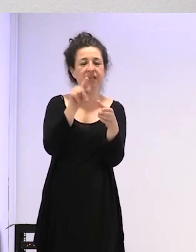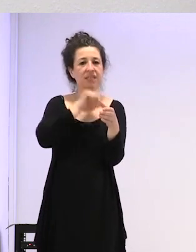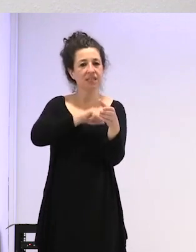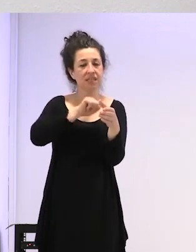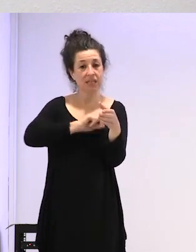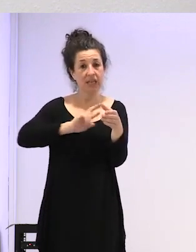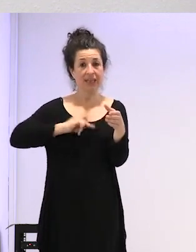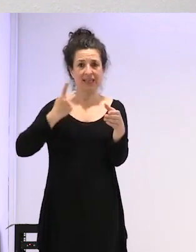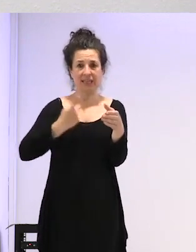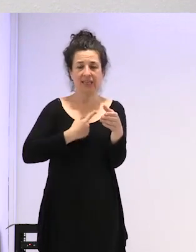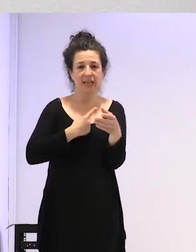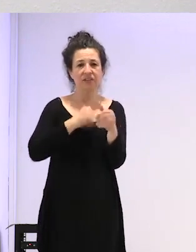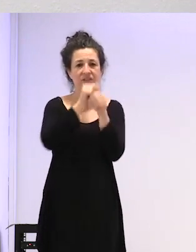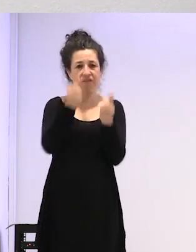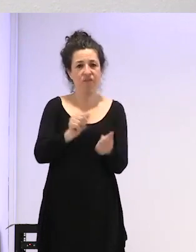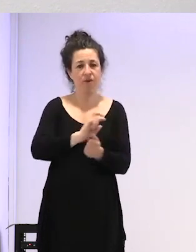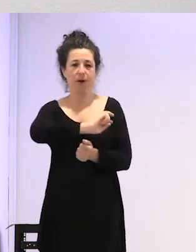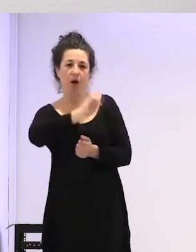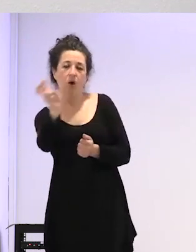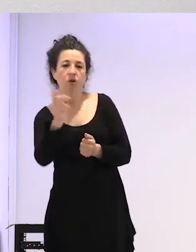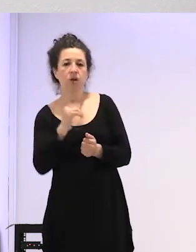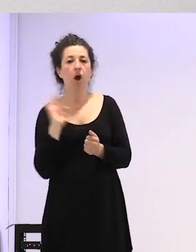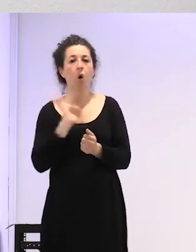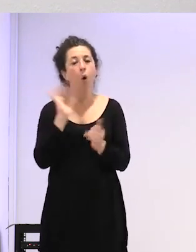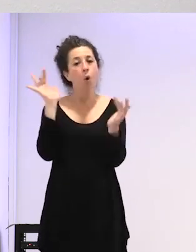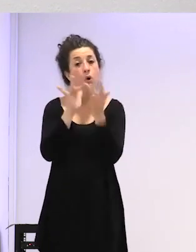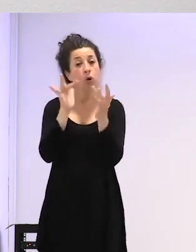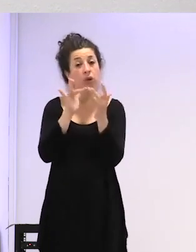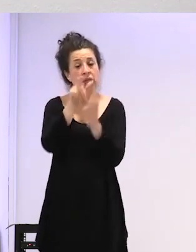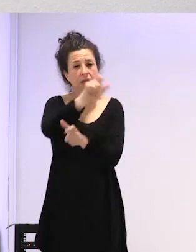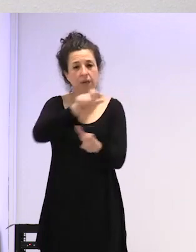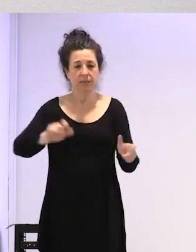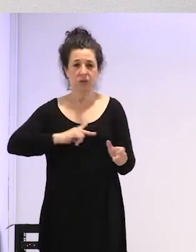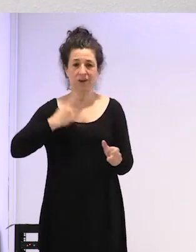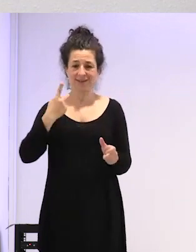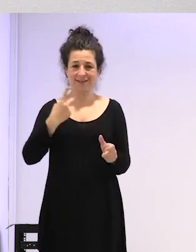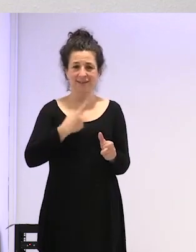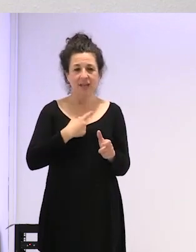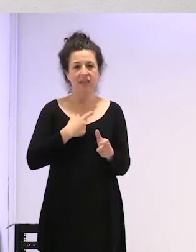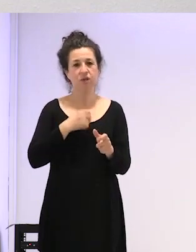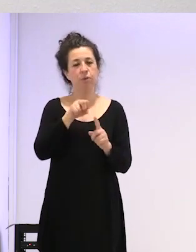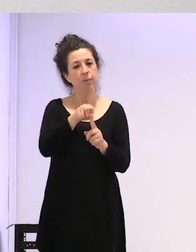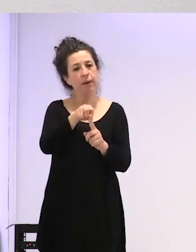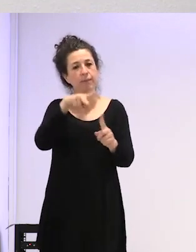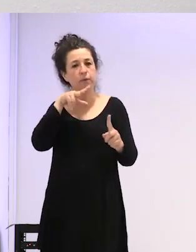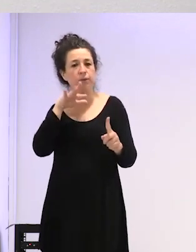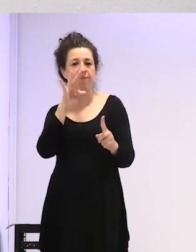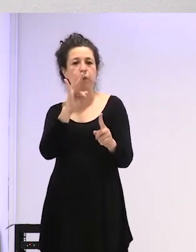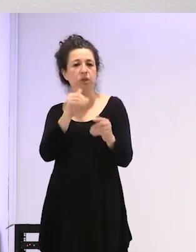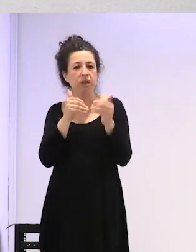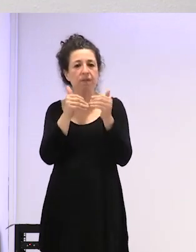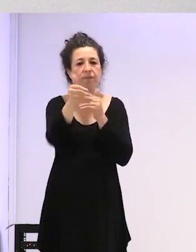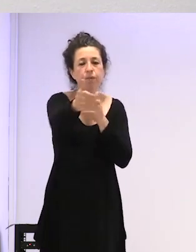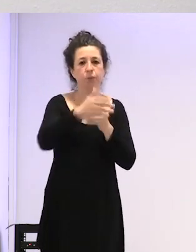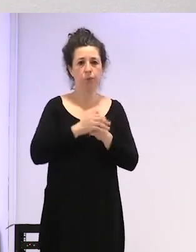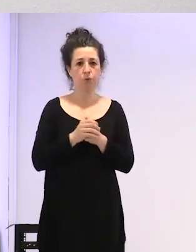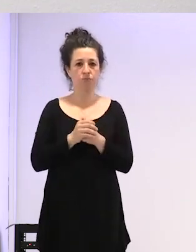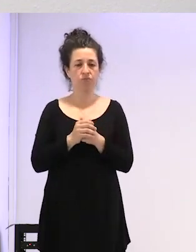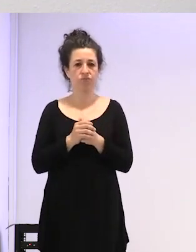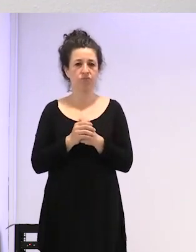contactarles con personas trans que viven su ser trans desde una visión positiva de futuro desde